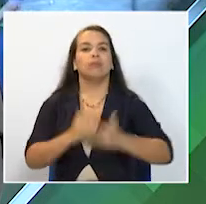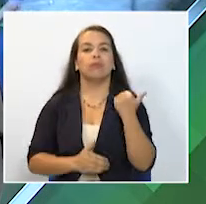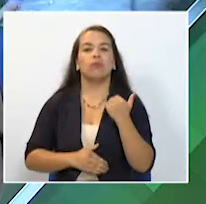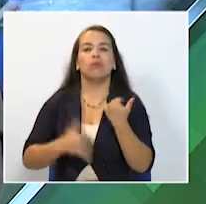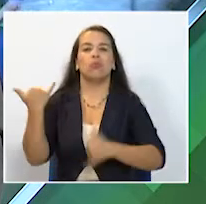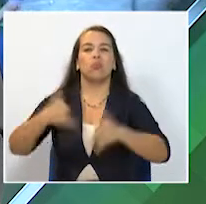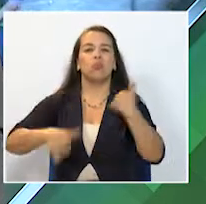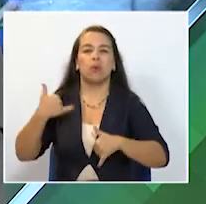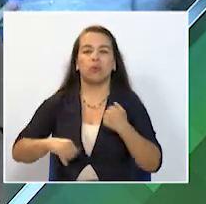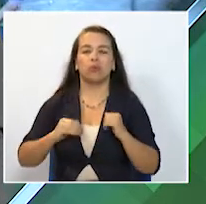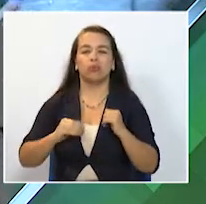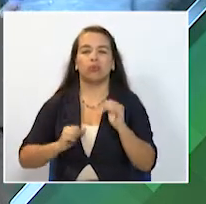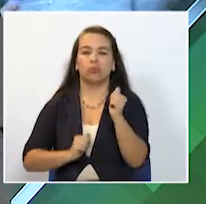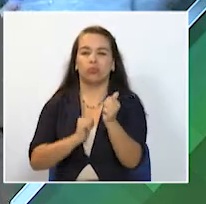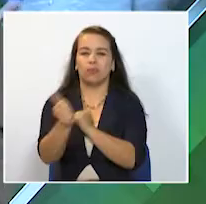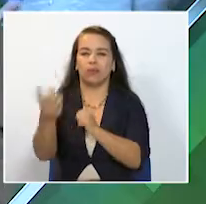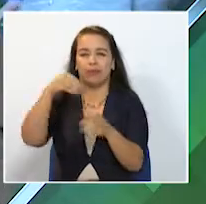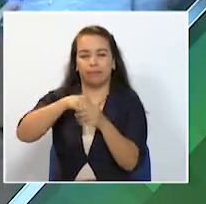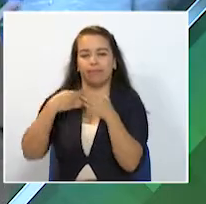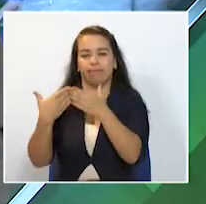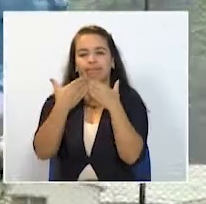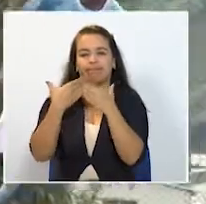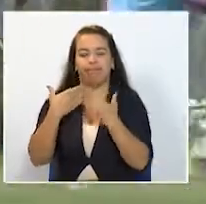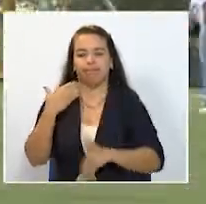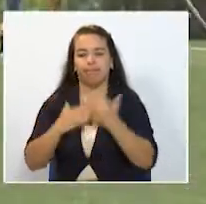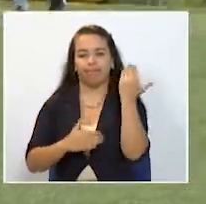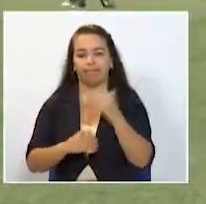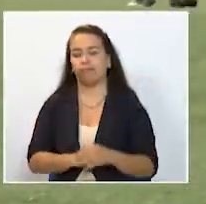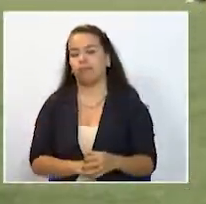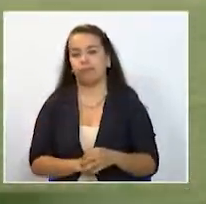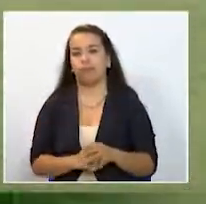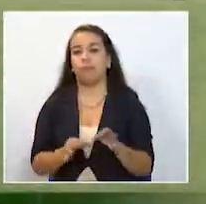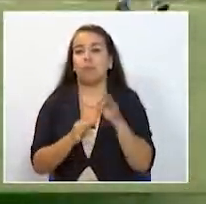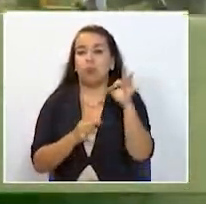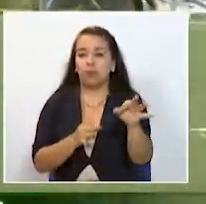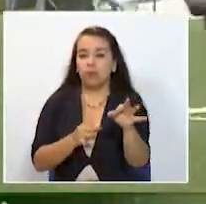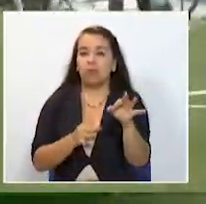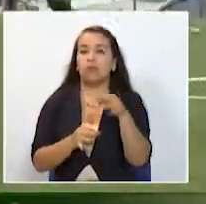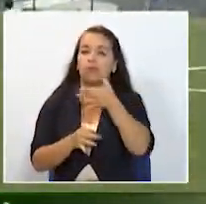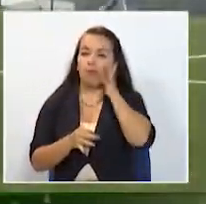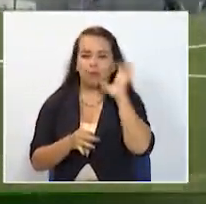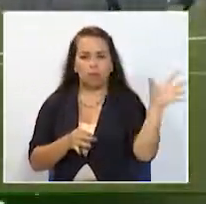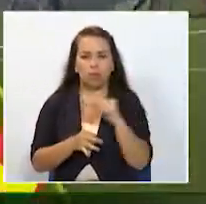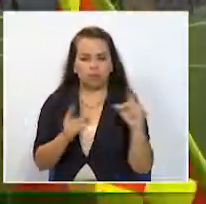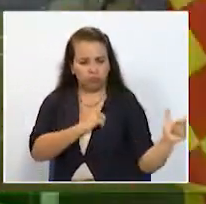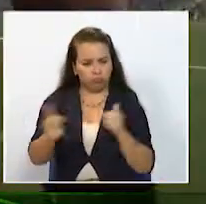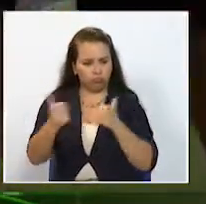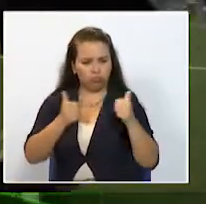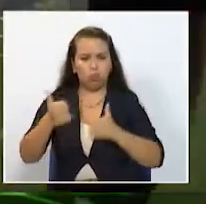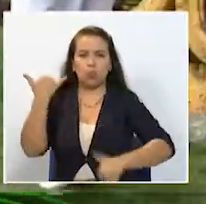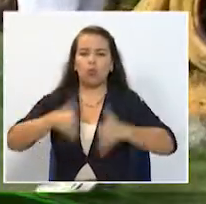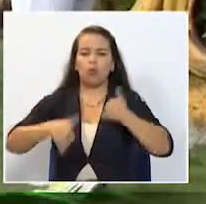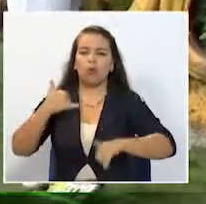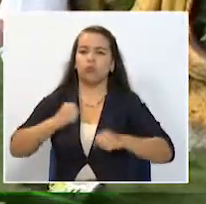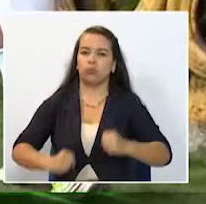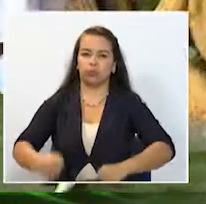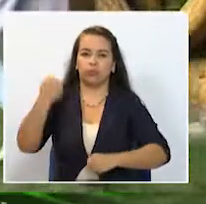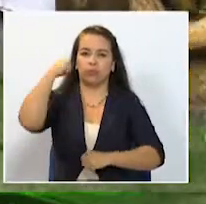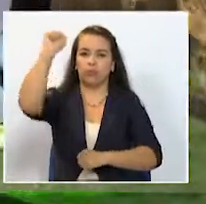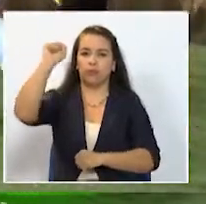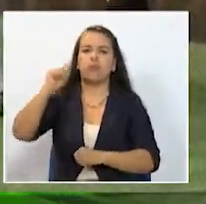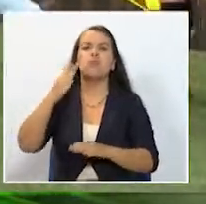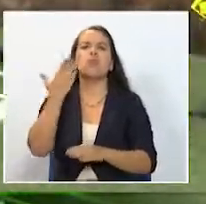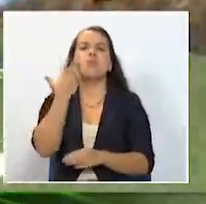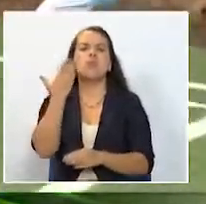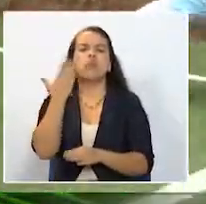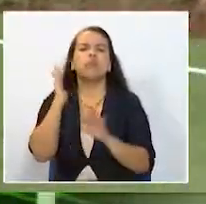superate intercolegiados los municipios de Caldas están listos para realizar los juegos superate inicialmente la programación será